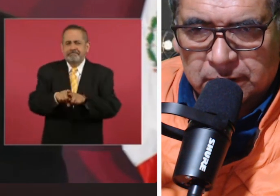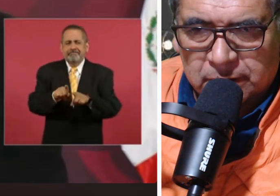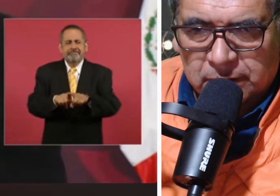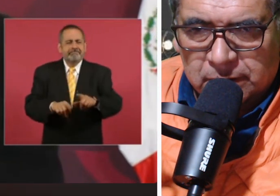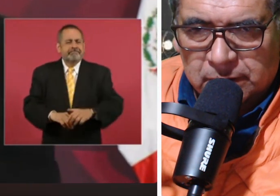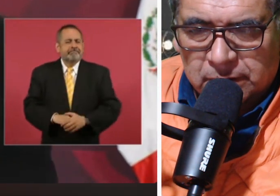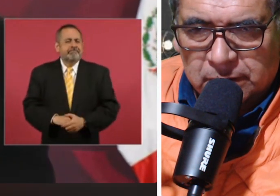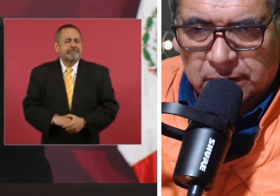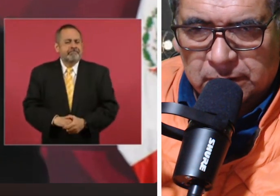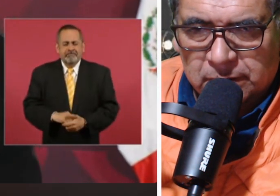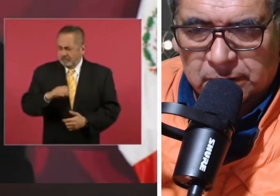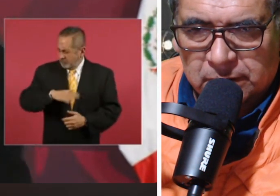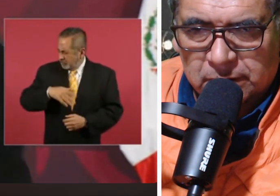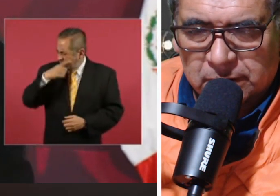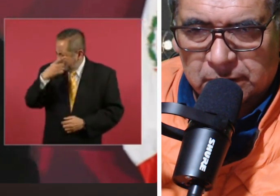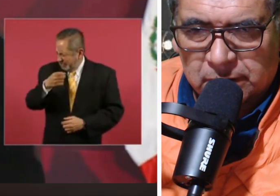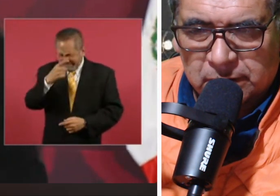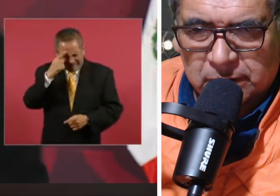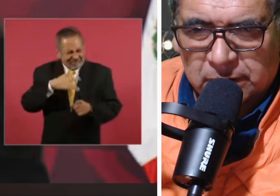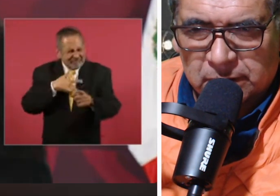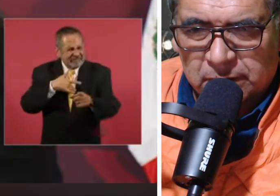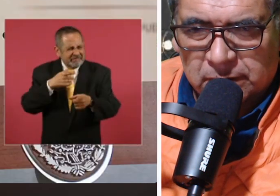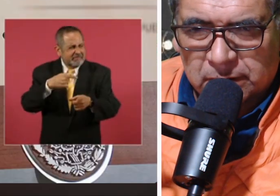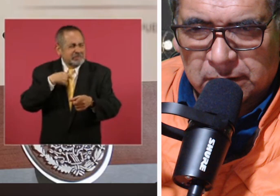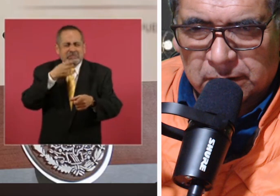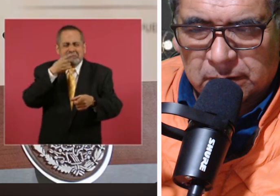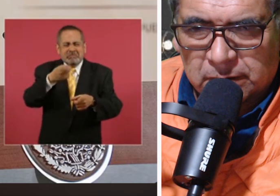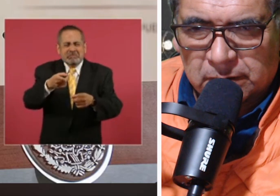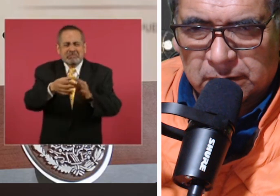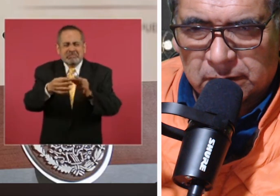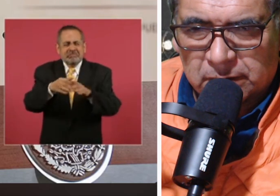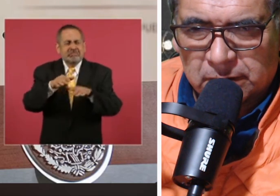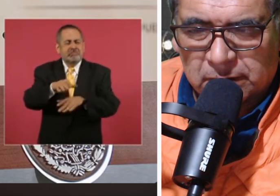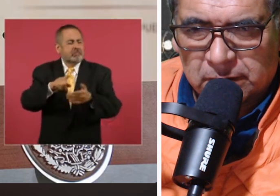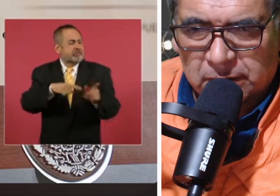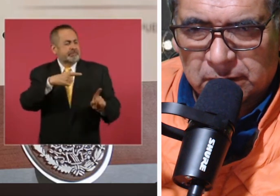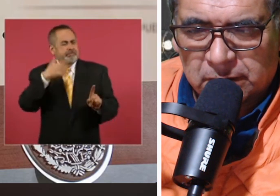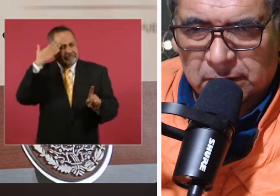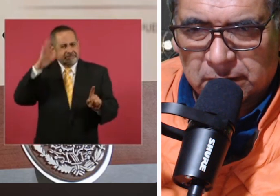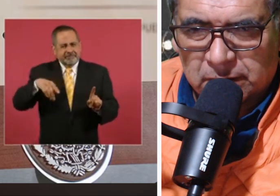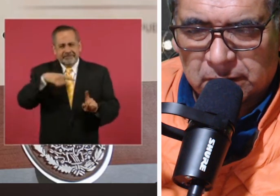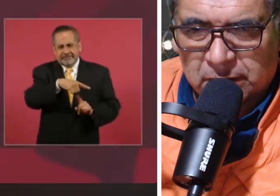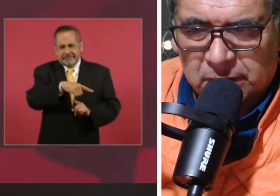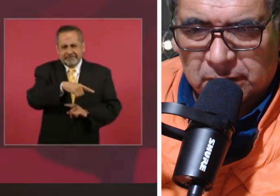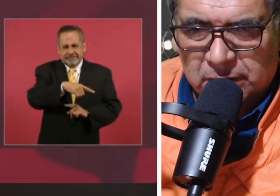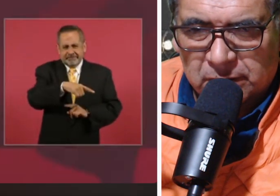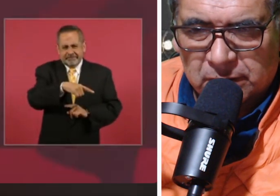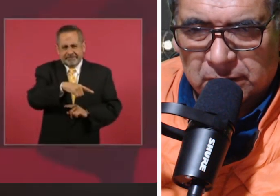porque dije algo de la señora o